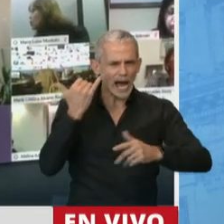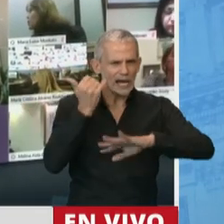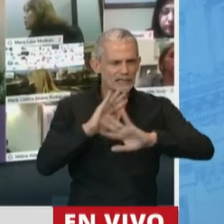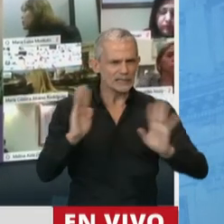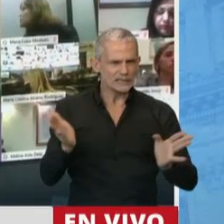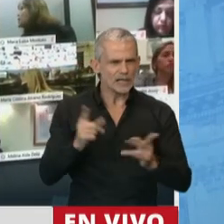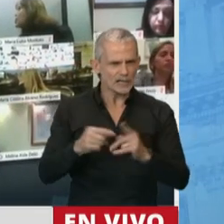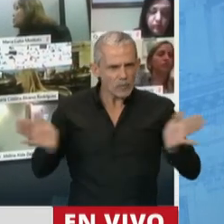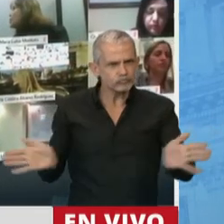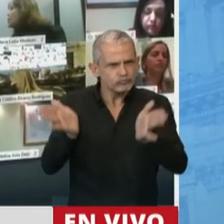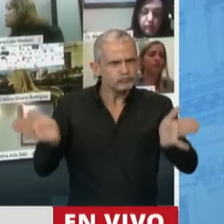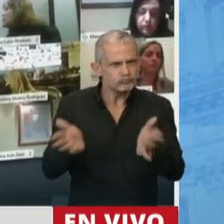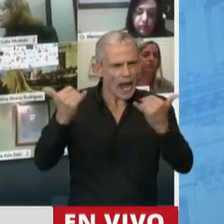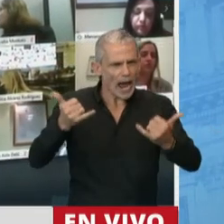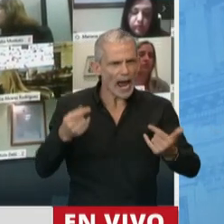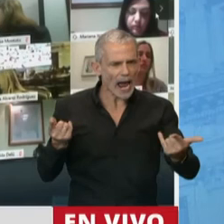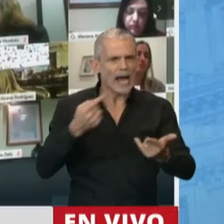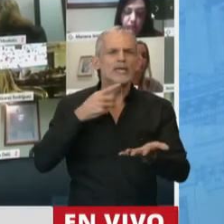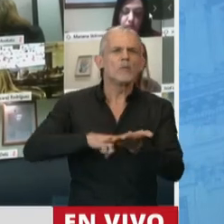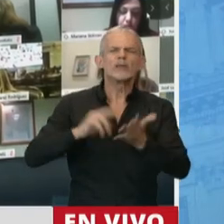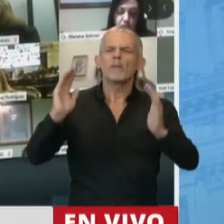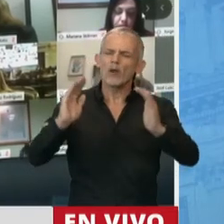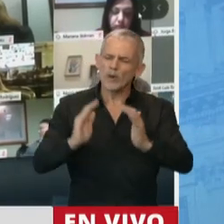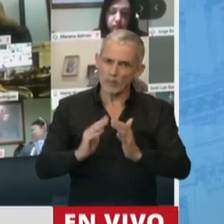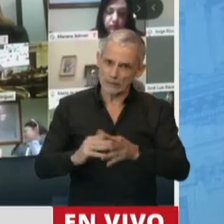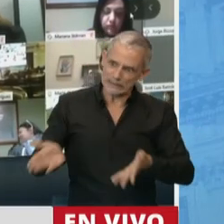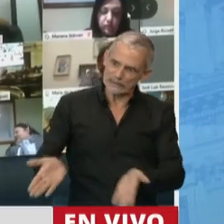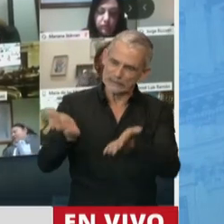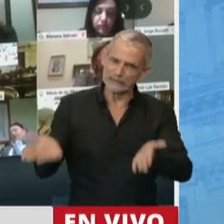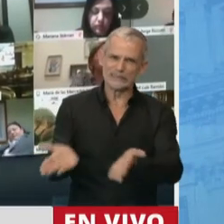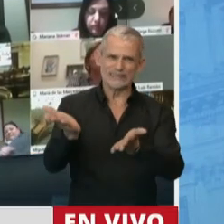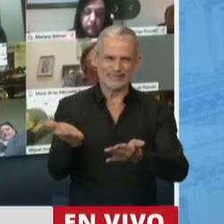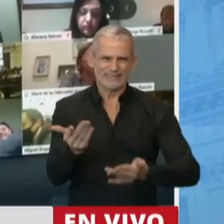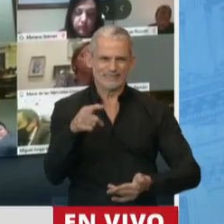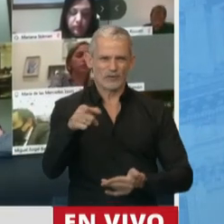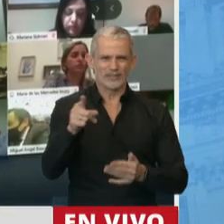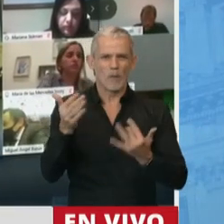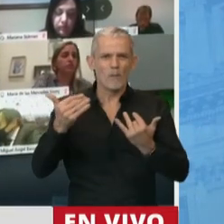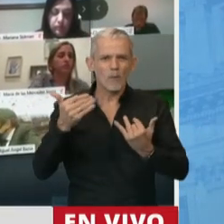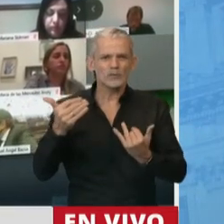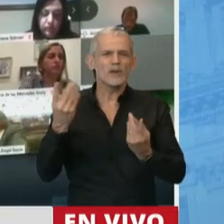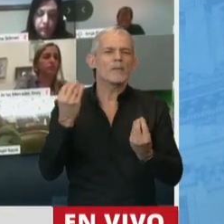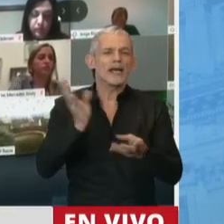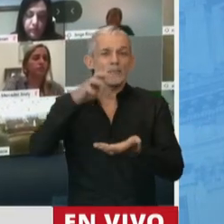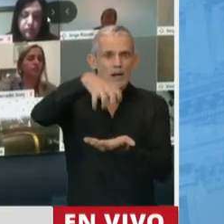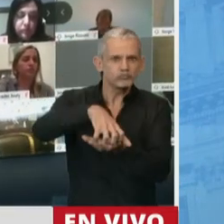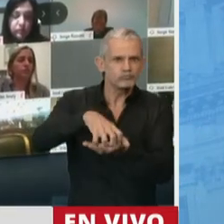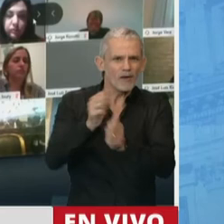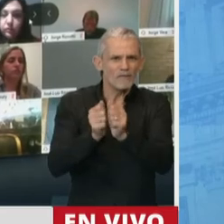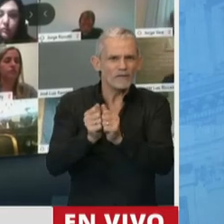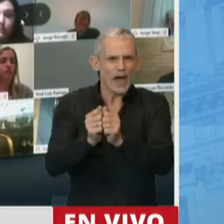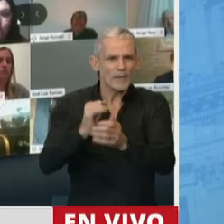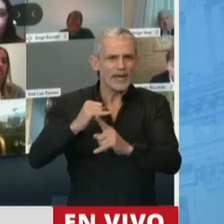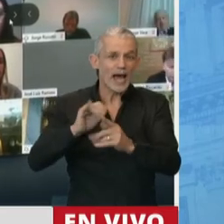tipo de promociones e incentivos fiscales que hacen que esa posibilidad de instalación con